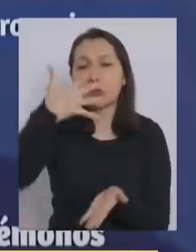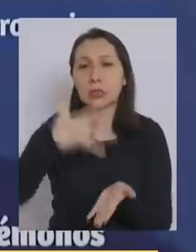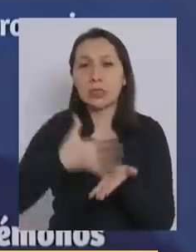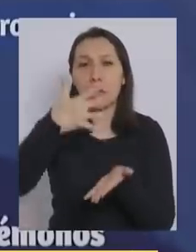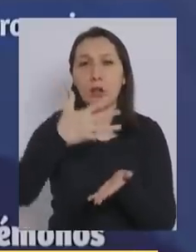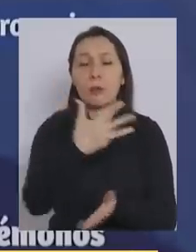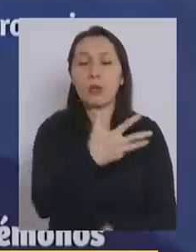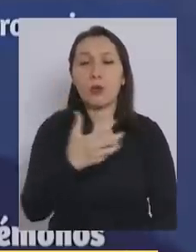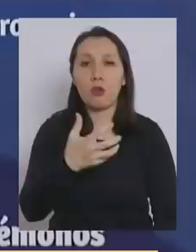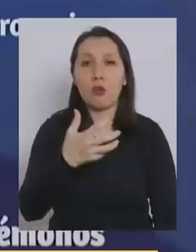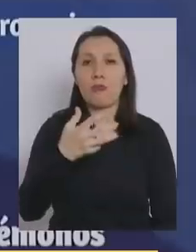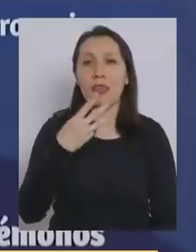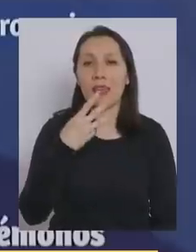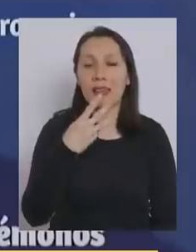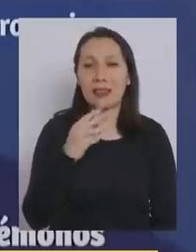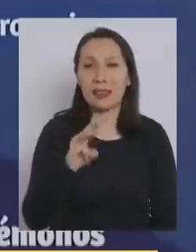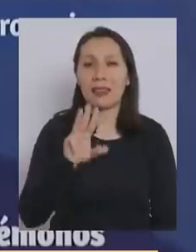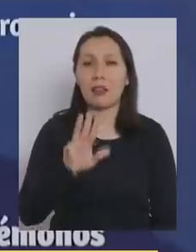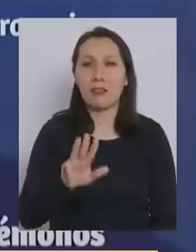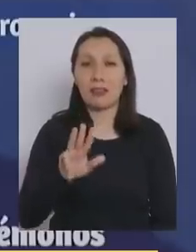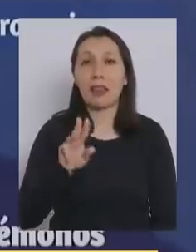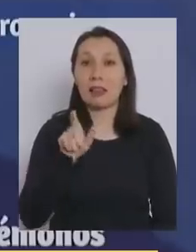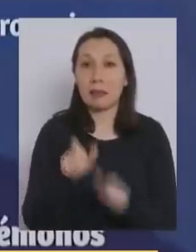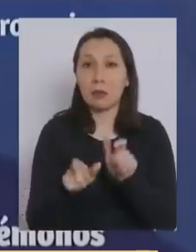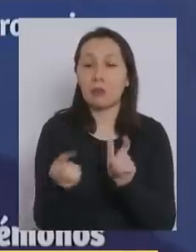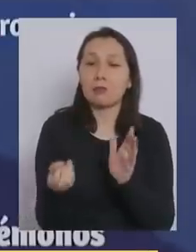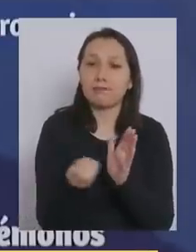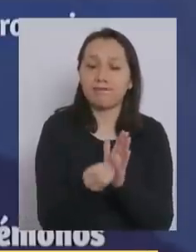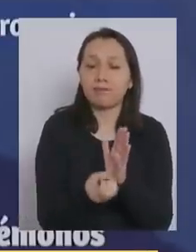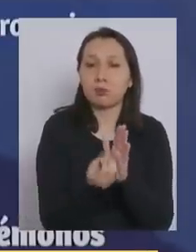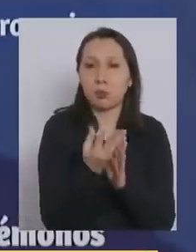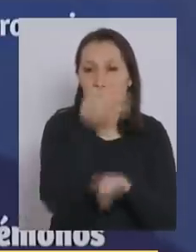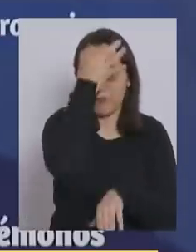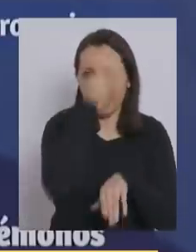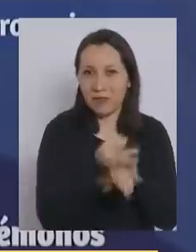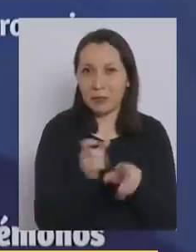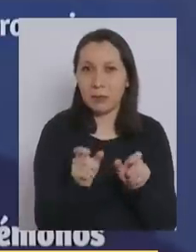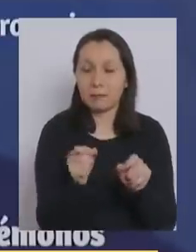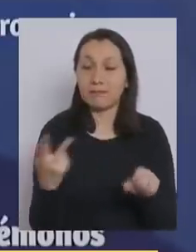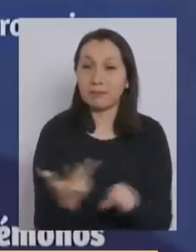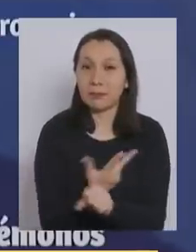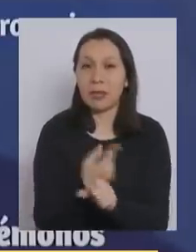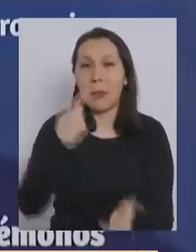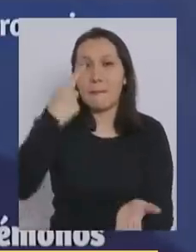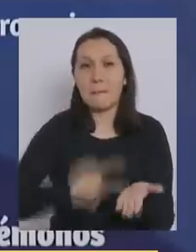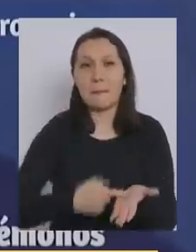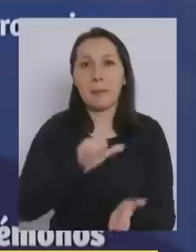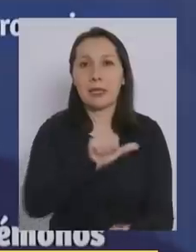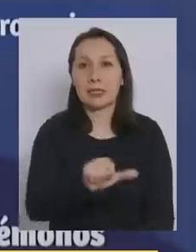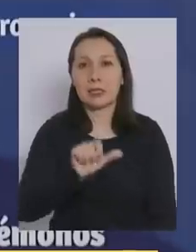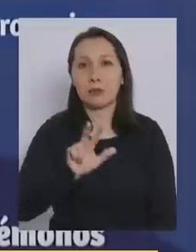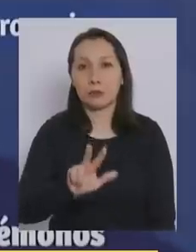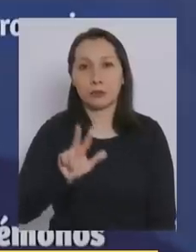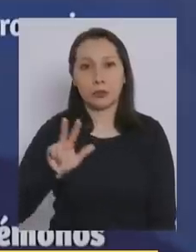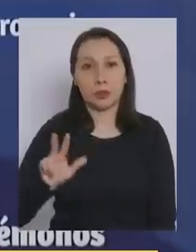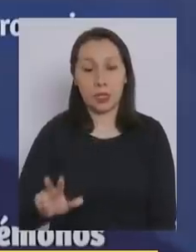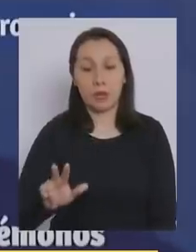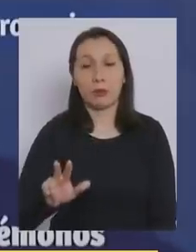.393 casos nuevos y, desgraciadamente, 1.688